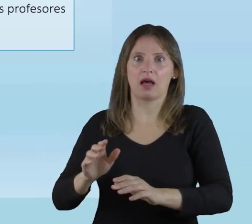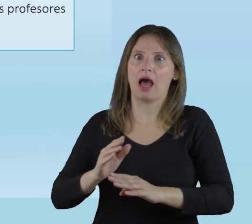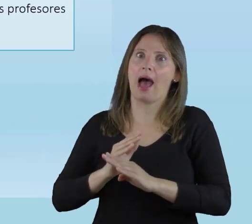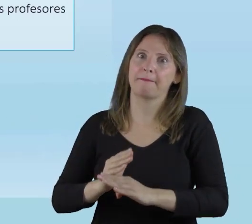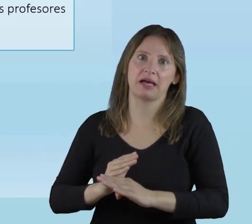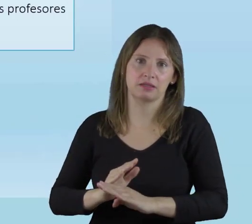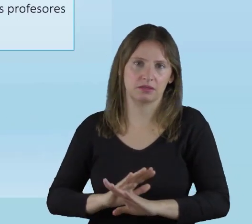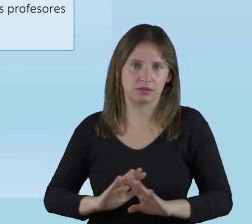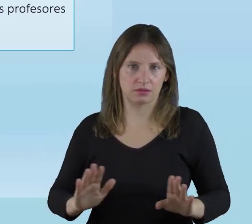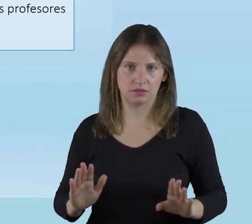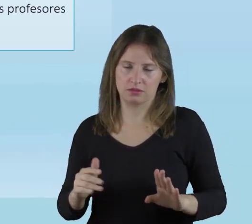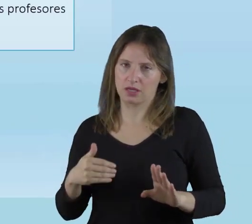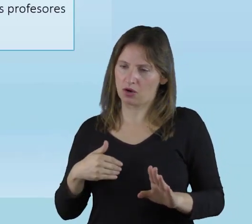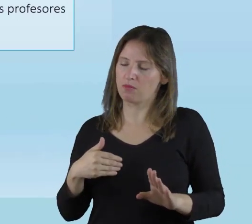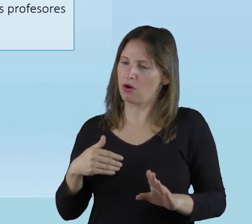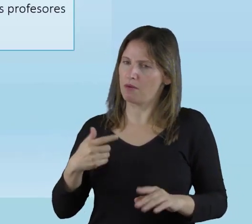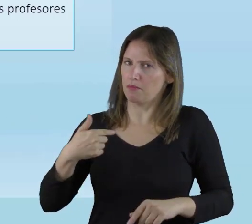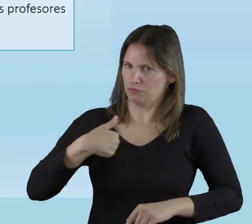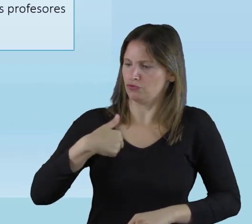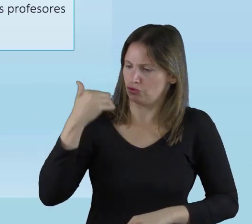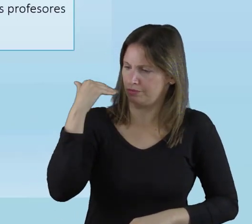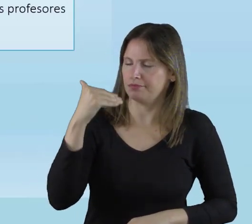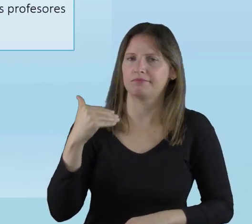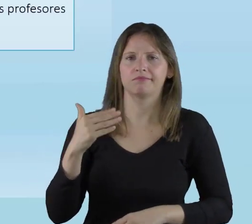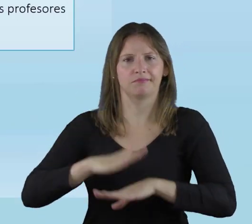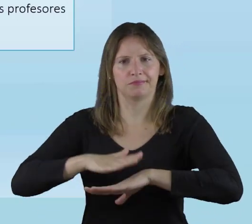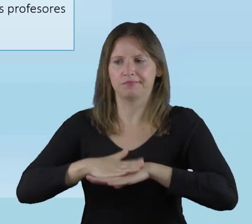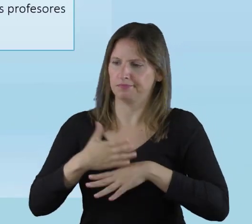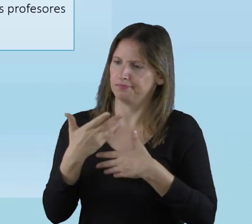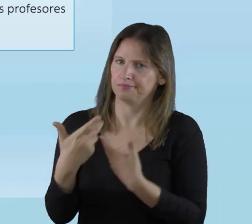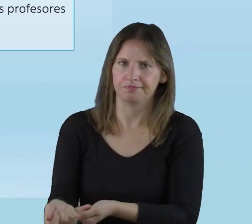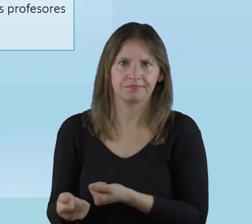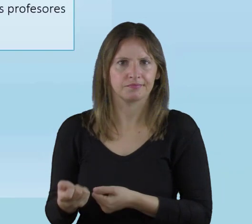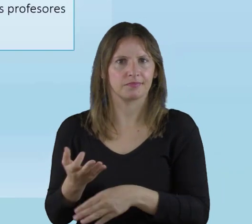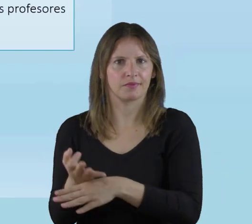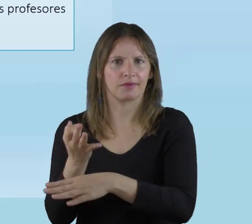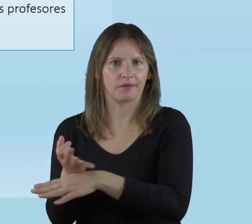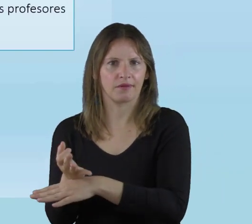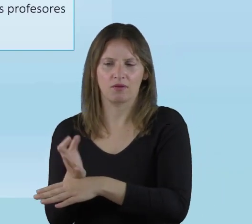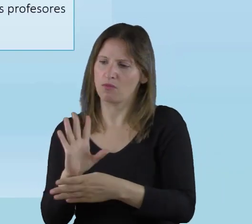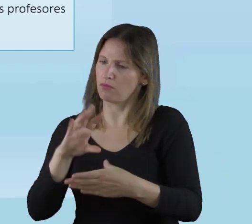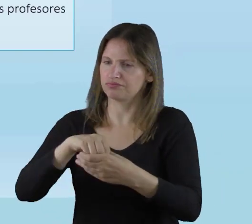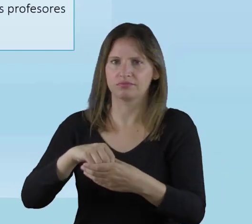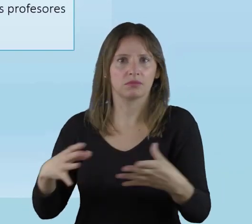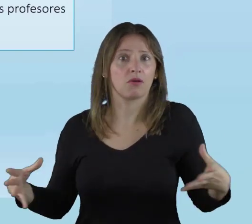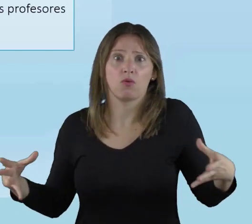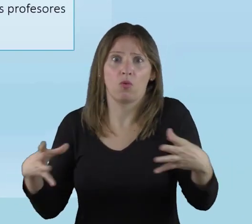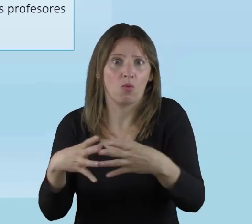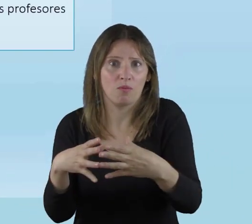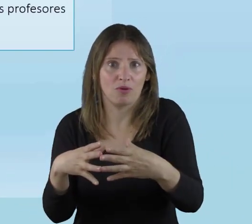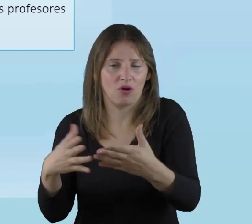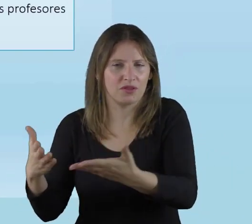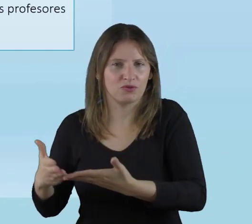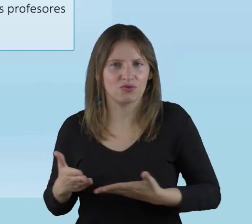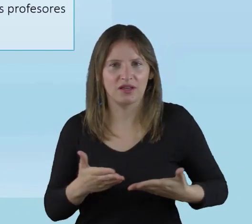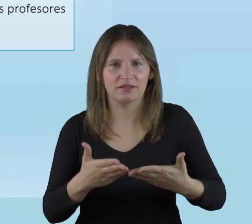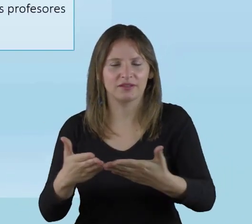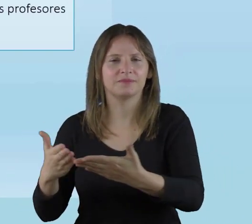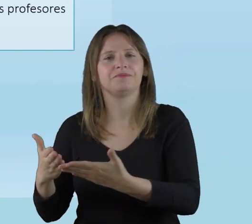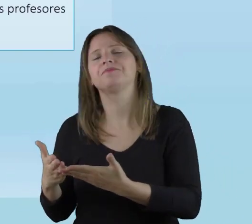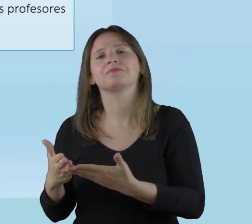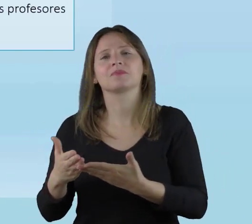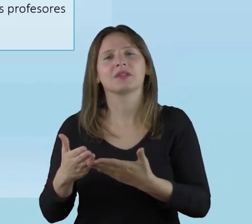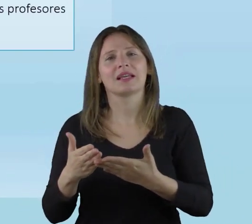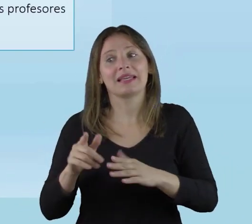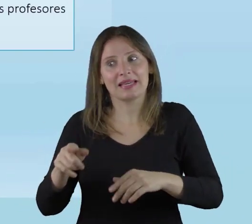ver su especialista. No, jamás podemos hacer eso. Tenemos que asumirlo como parte de nuestro